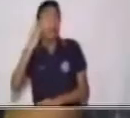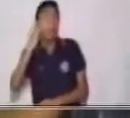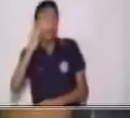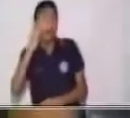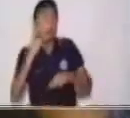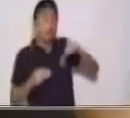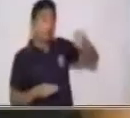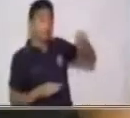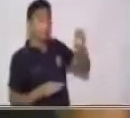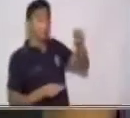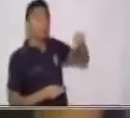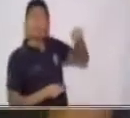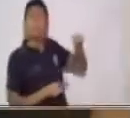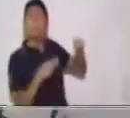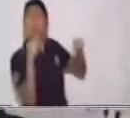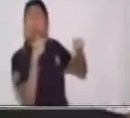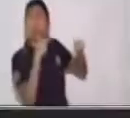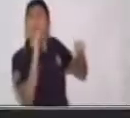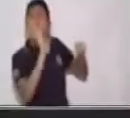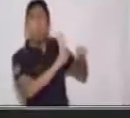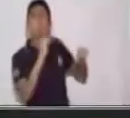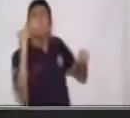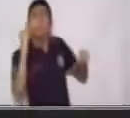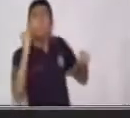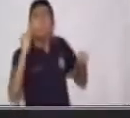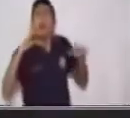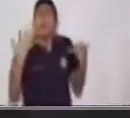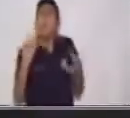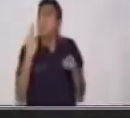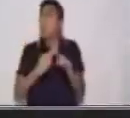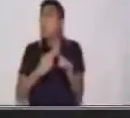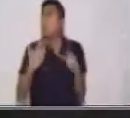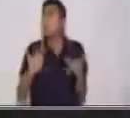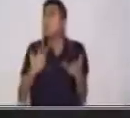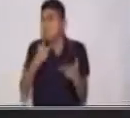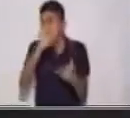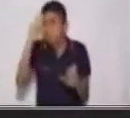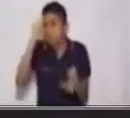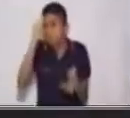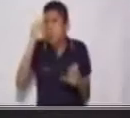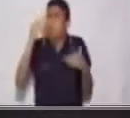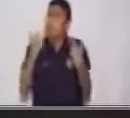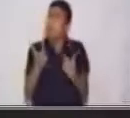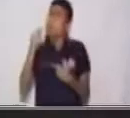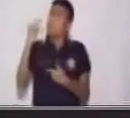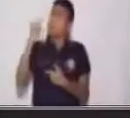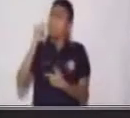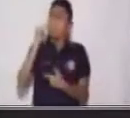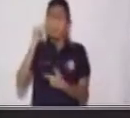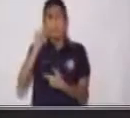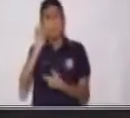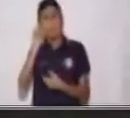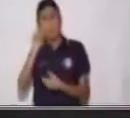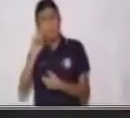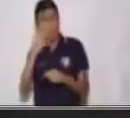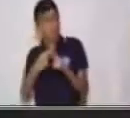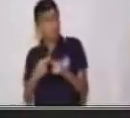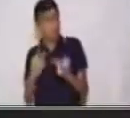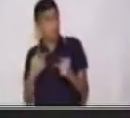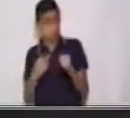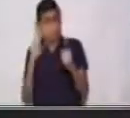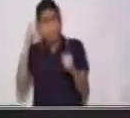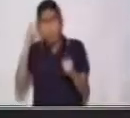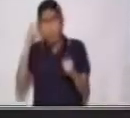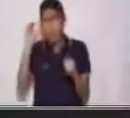Memo? Vamos a ver. Yo les enseño acá. ¿Cómo se llamará la mamá de Memo? ¿Será que se